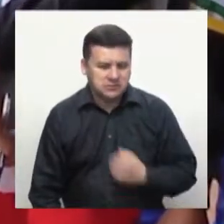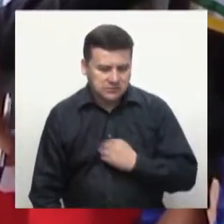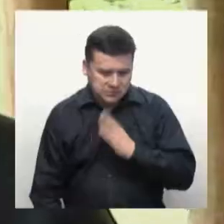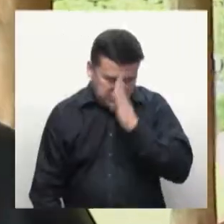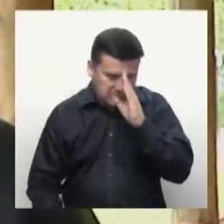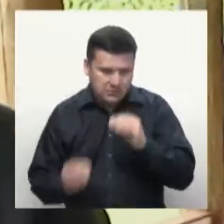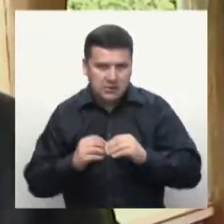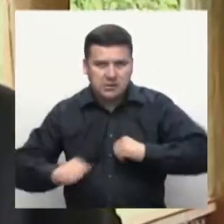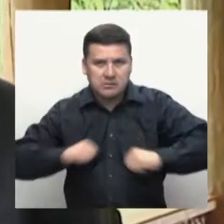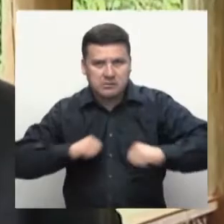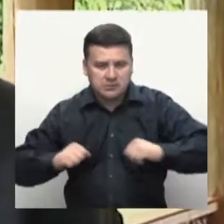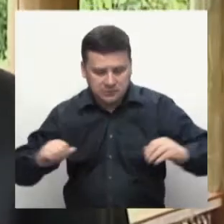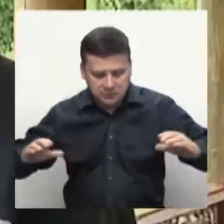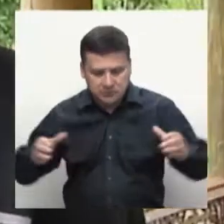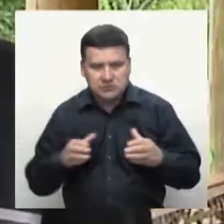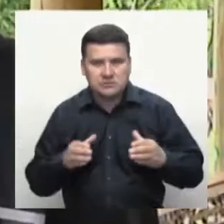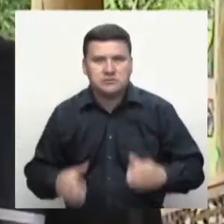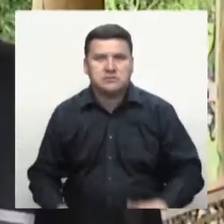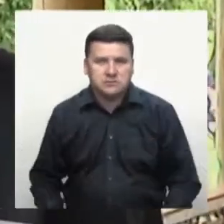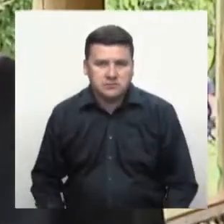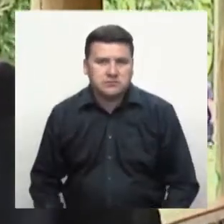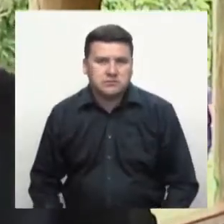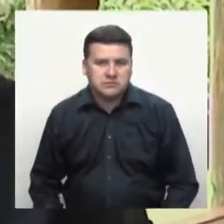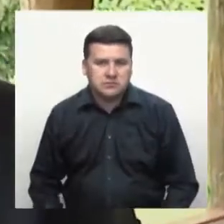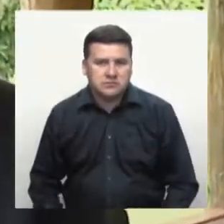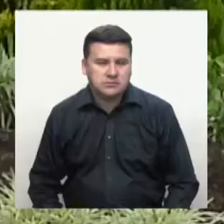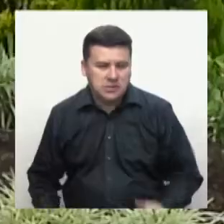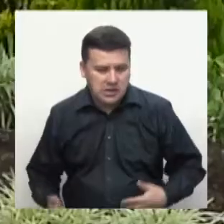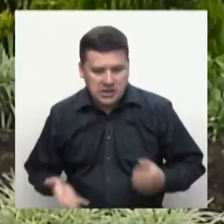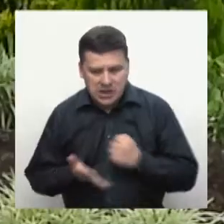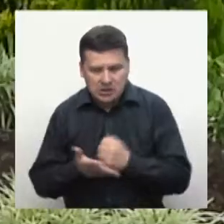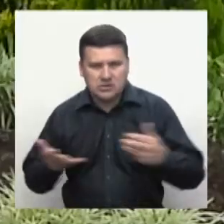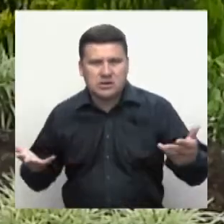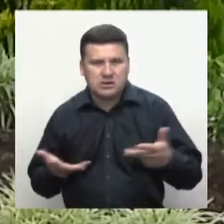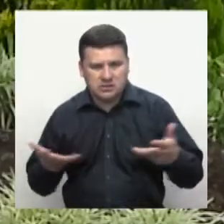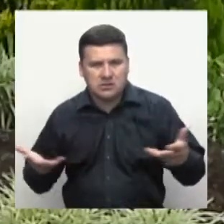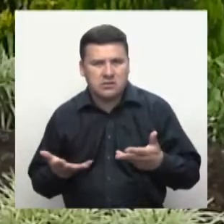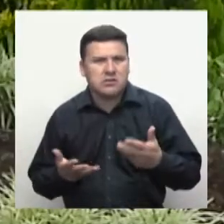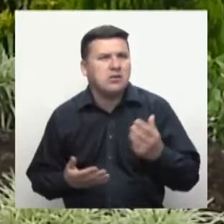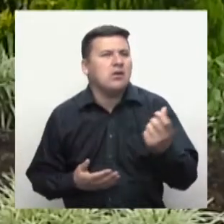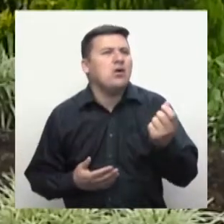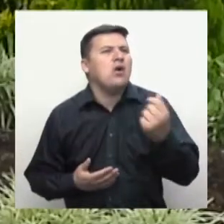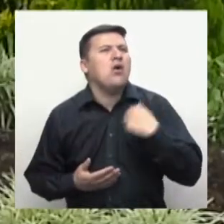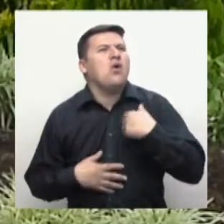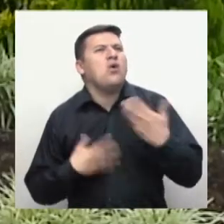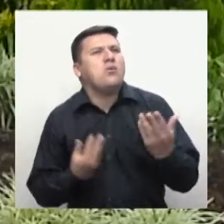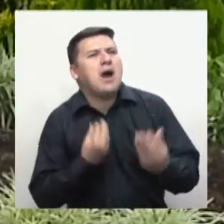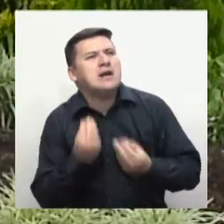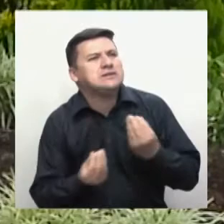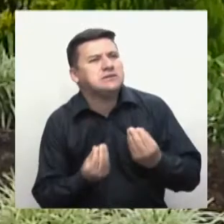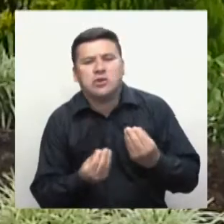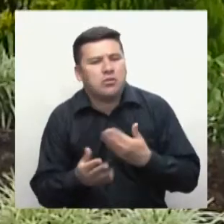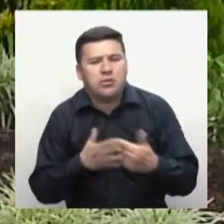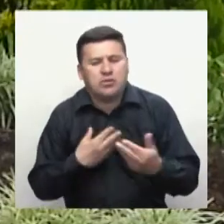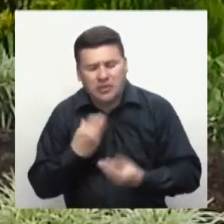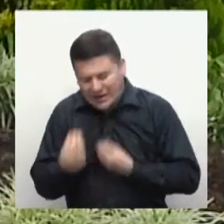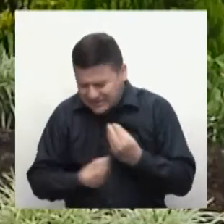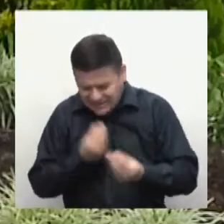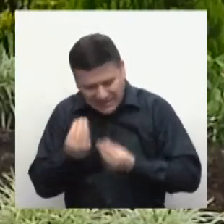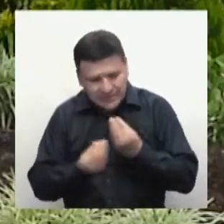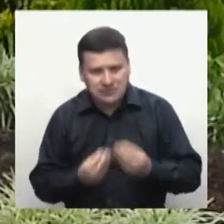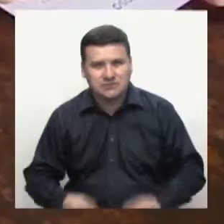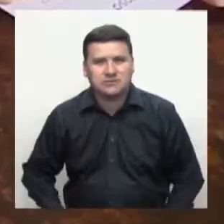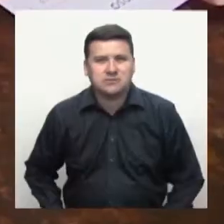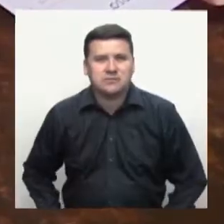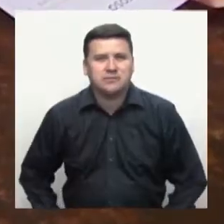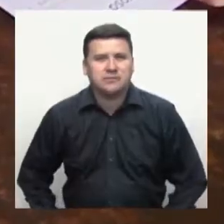Estoy acostumbrado a mover masas. Vamos a hacer esto, yo los voy a ayudar a hacerlo. No me pregunten cómo lo vamos a hacer, pero de que lo hacemos,